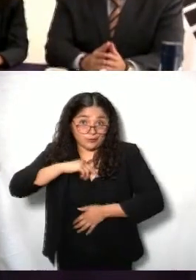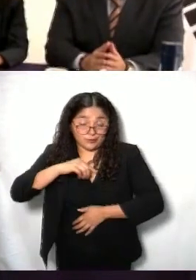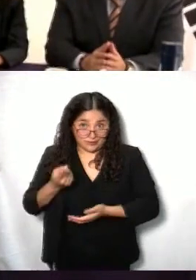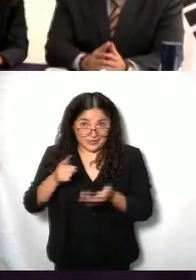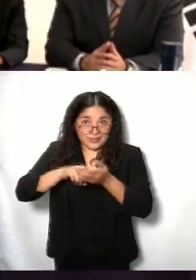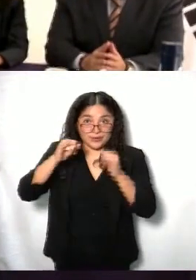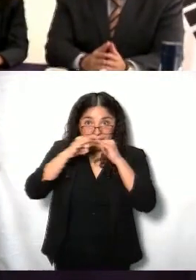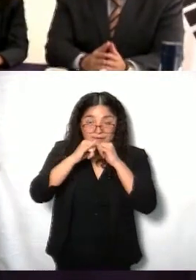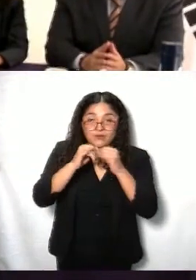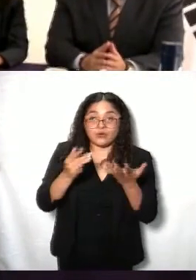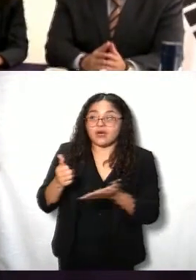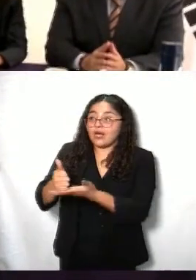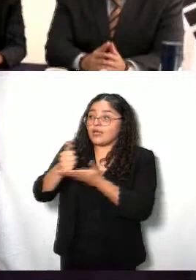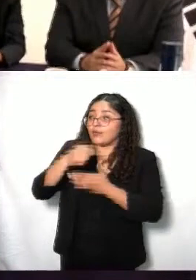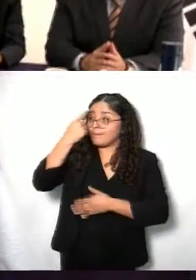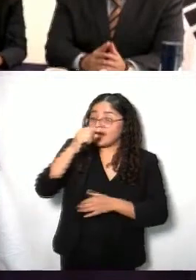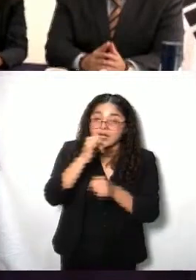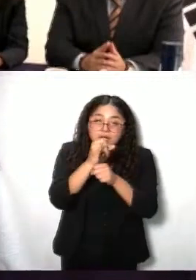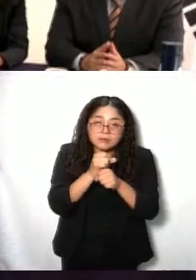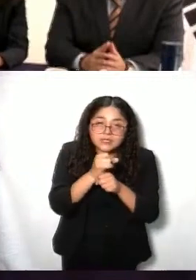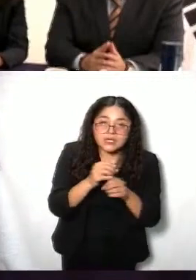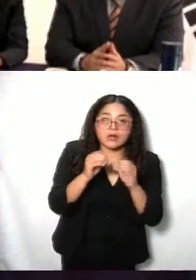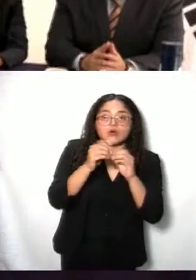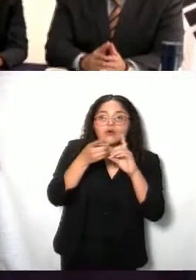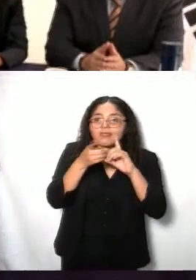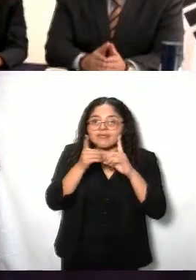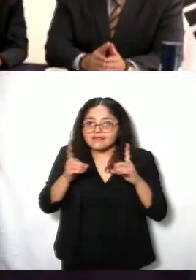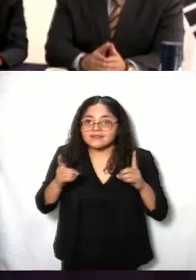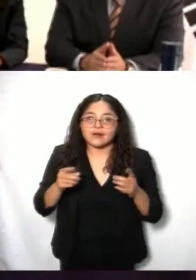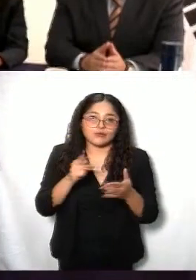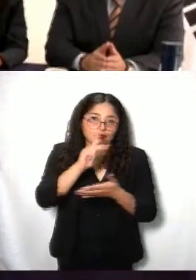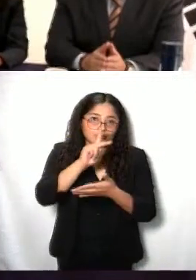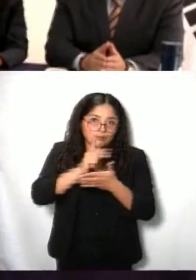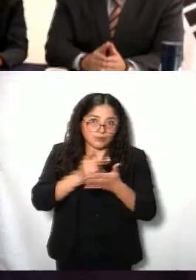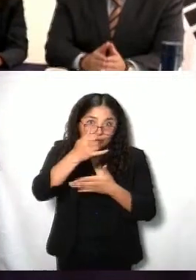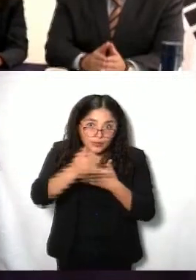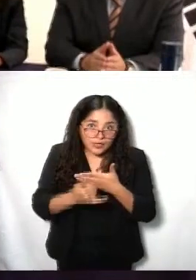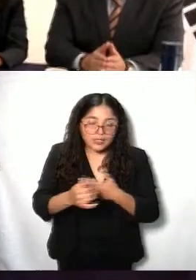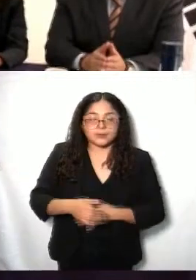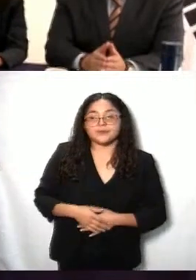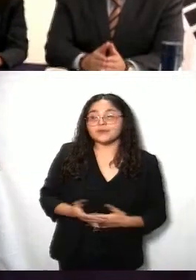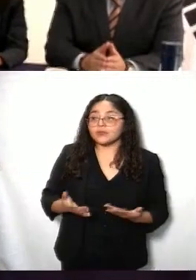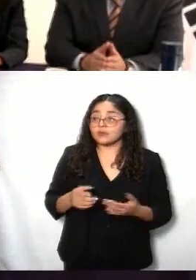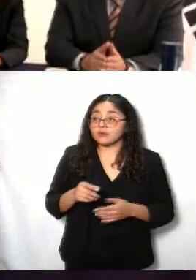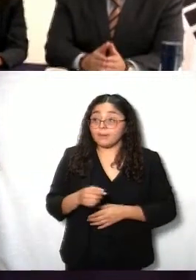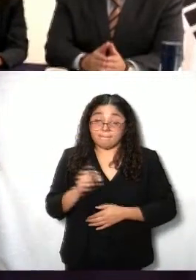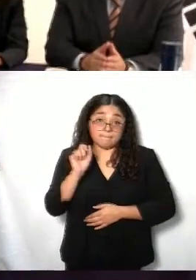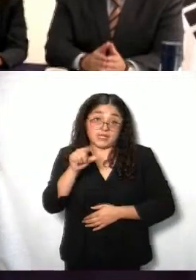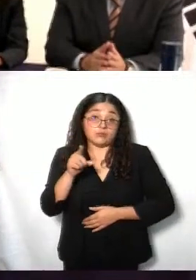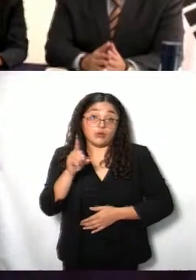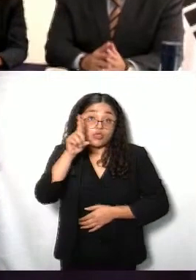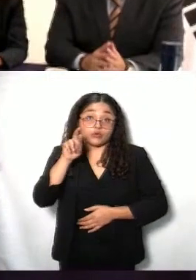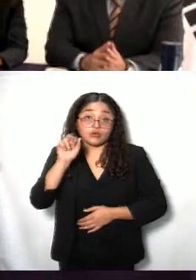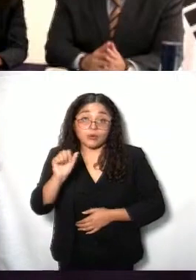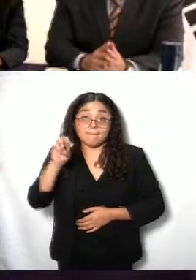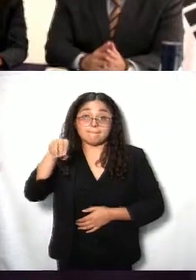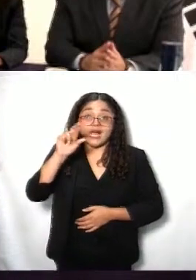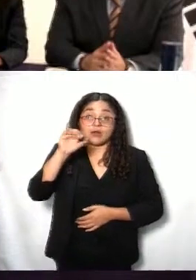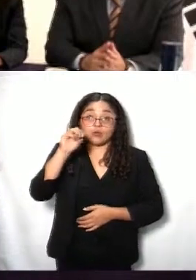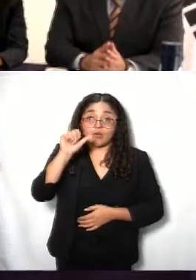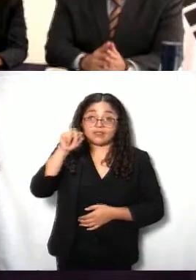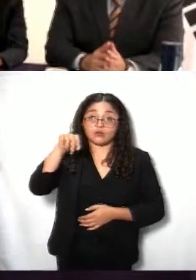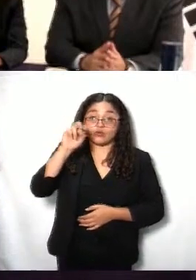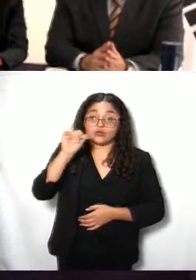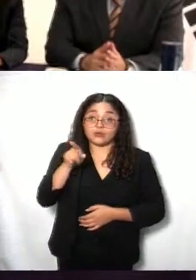constante en la investigación y el desarrollo que tenemos en el Info de Ciudad de México. Naturalmente también el doctor Marco Antonio Senchávez,